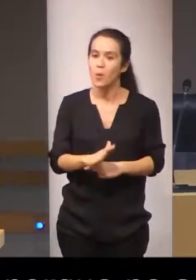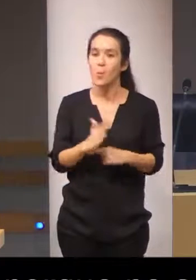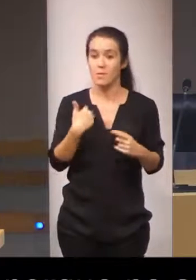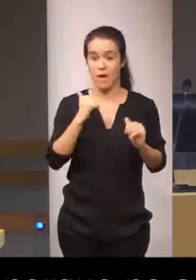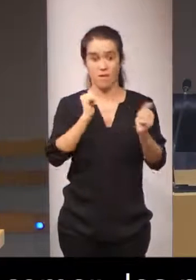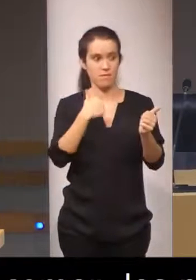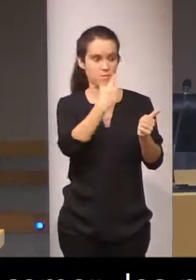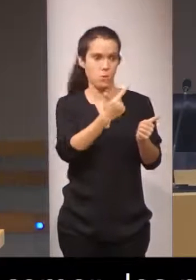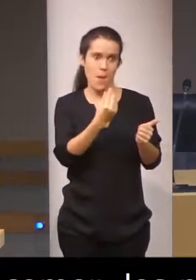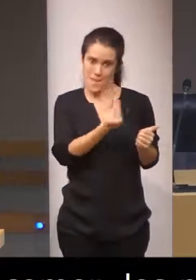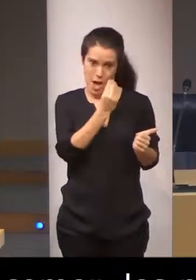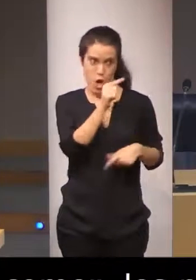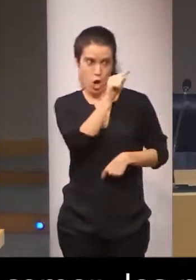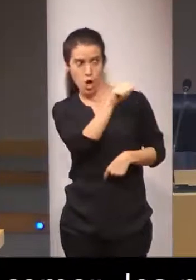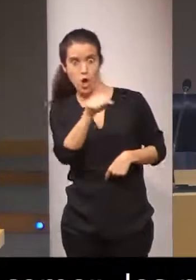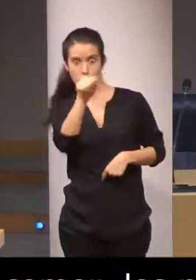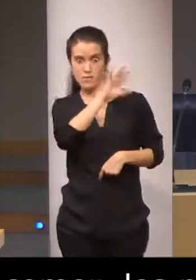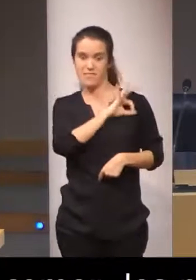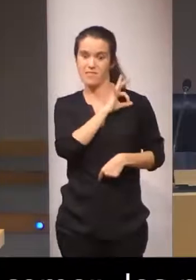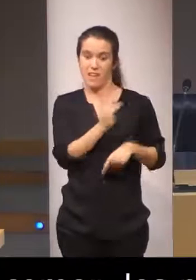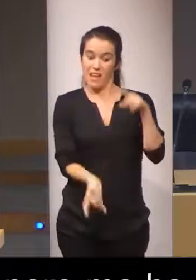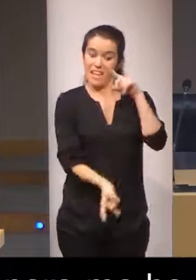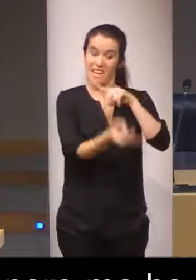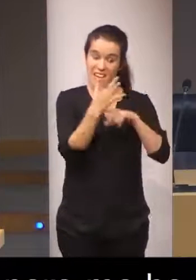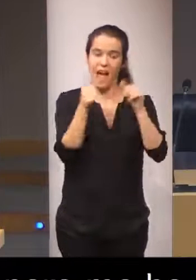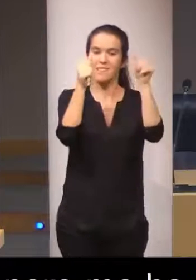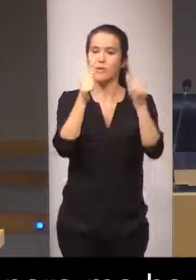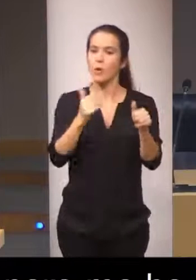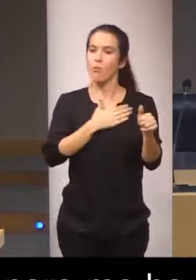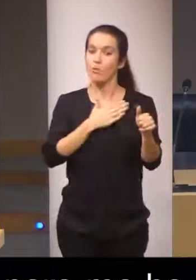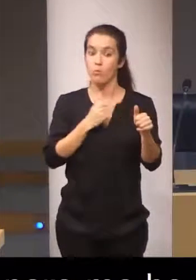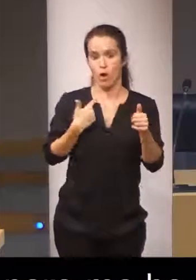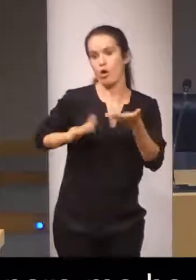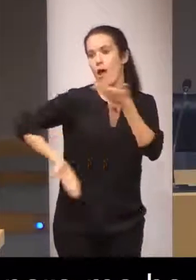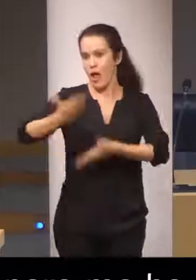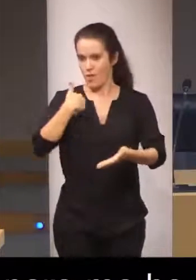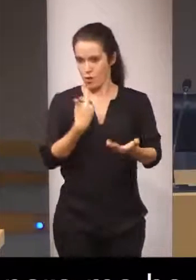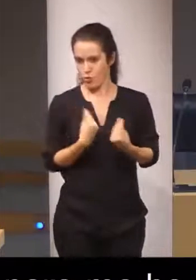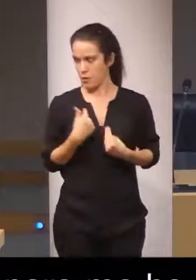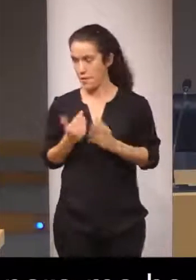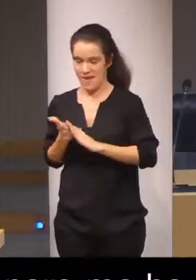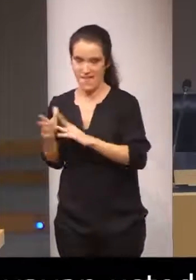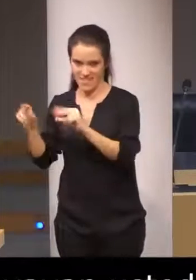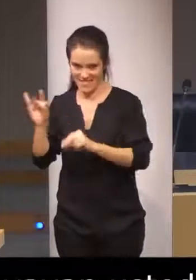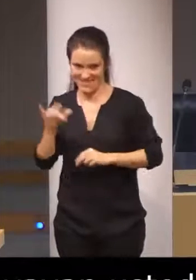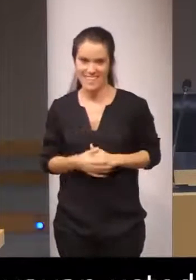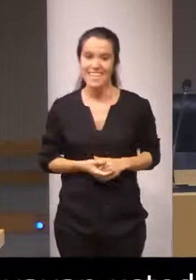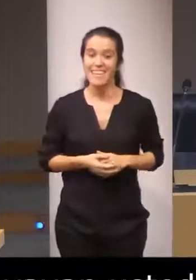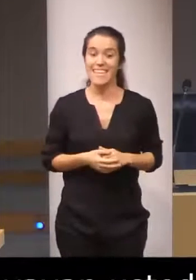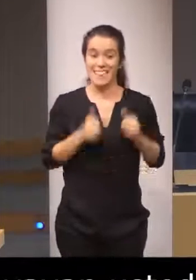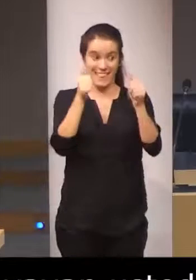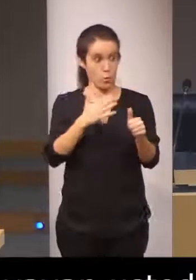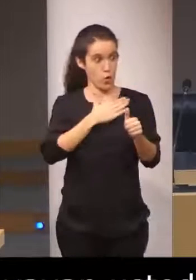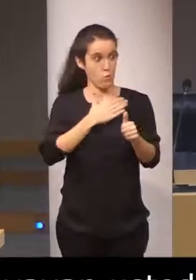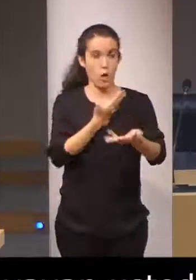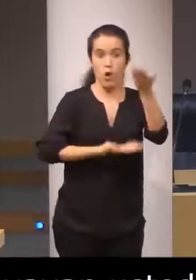vayan ustedes creando títulos propios en colaboración con nosotros ya termino el título propio en colaboración con